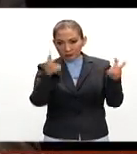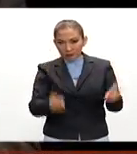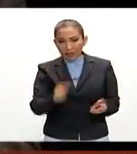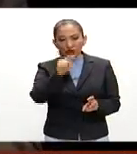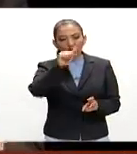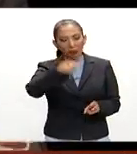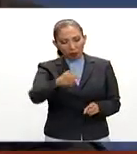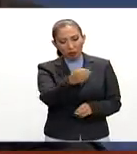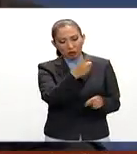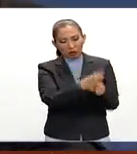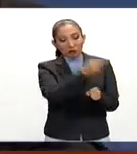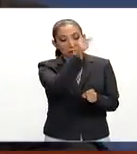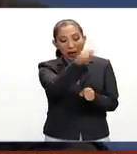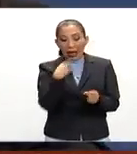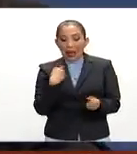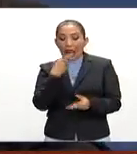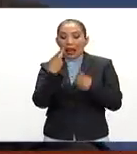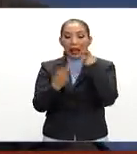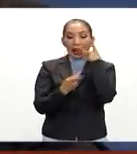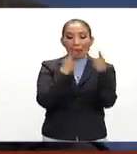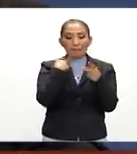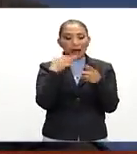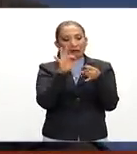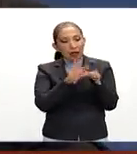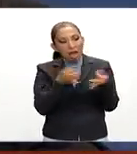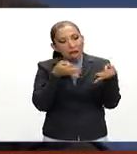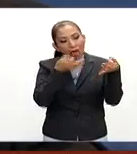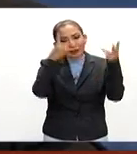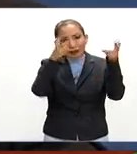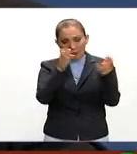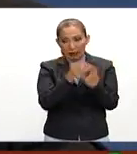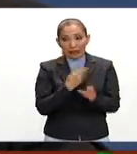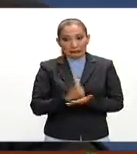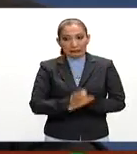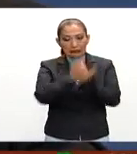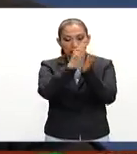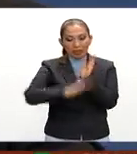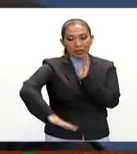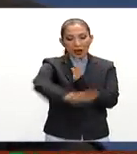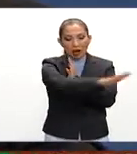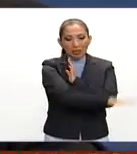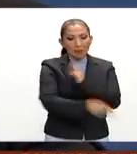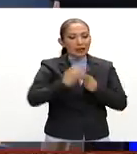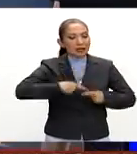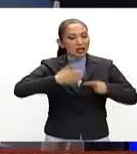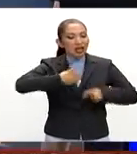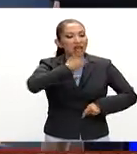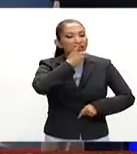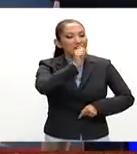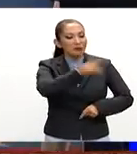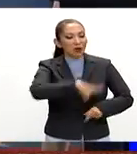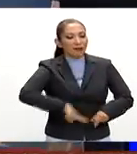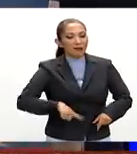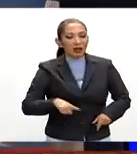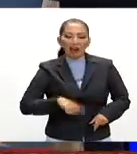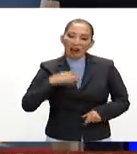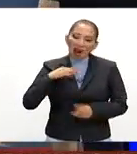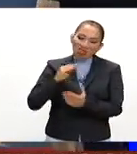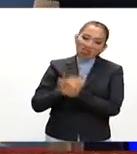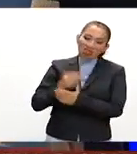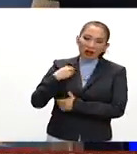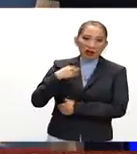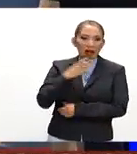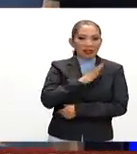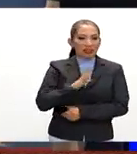Trump tuvo la oportunidad de colocar sus frases más llamativas sobre temas que funcionan bien entre una base conservadora, que ve con escepticismo a su